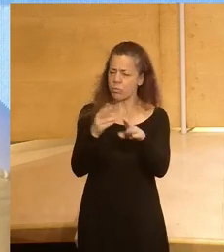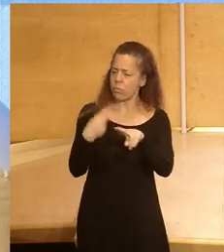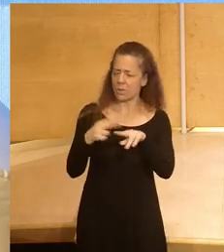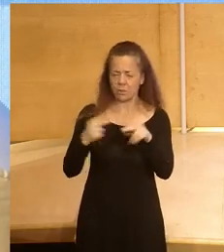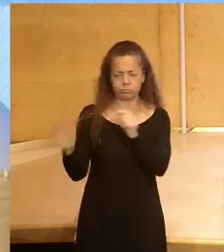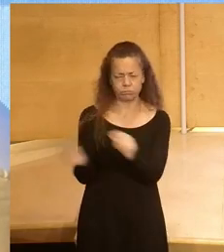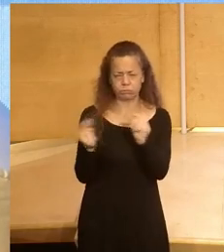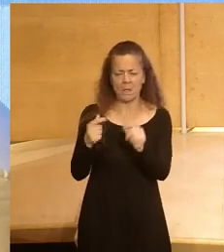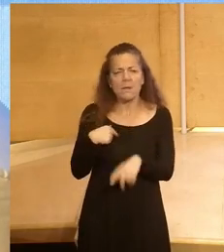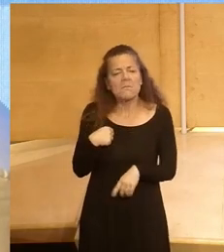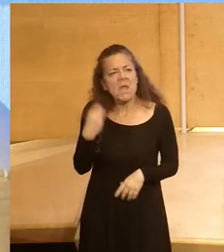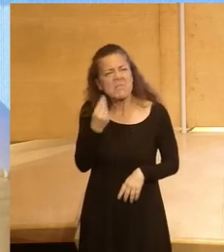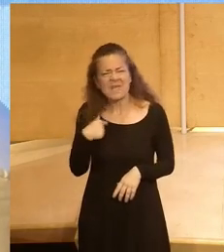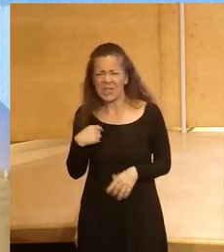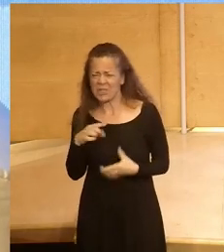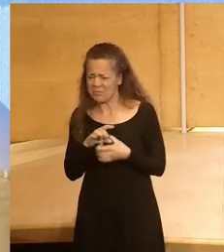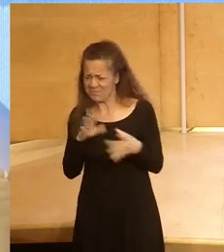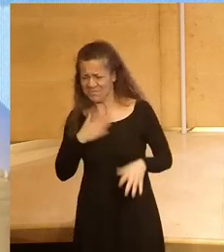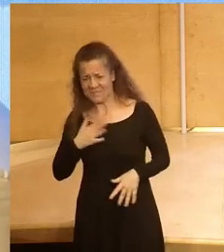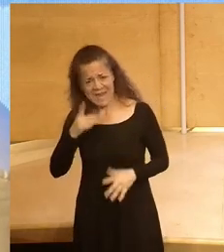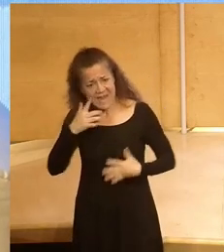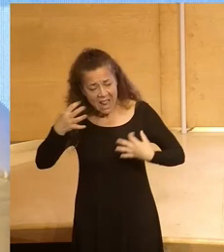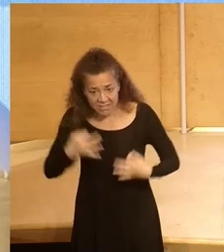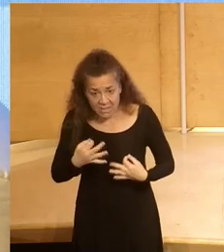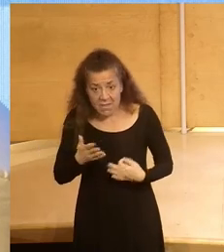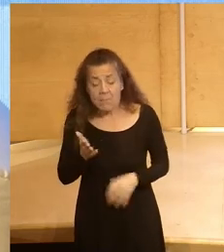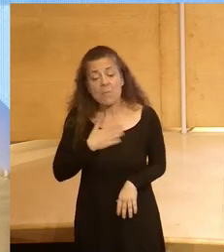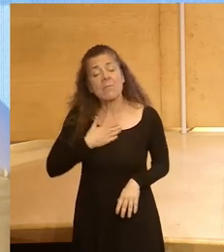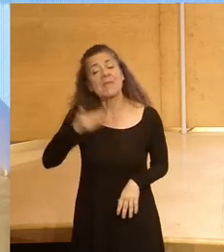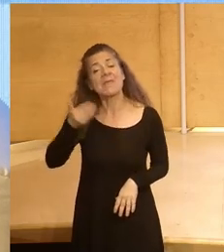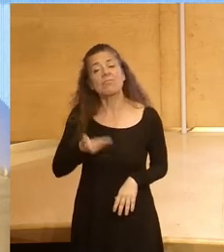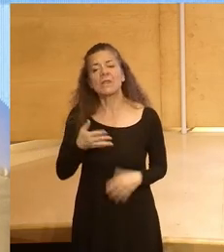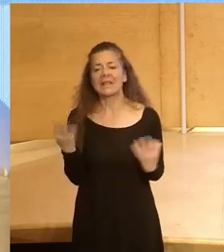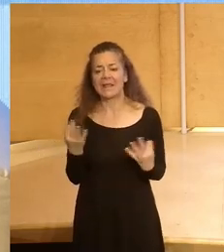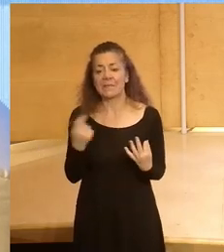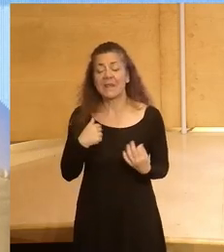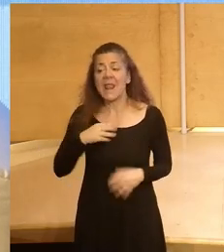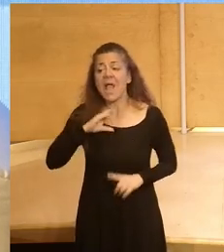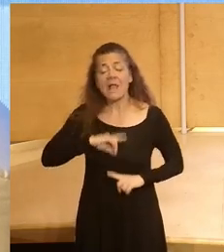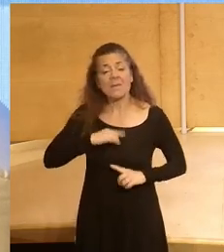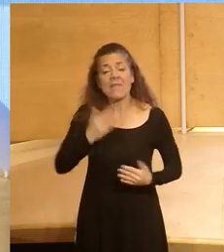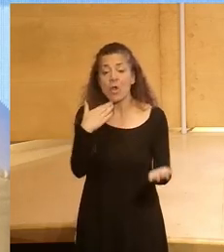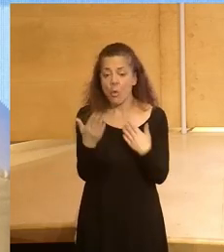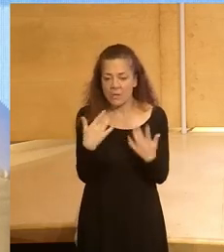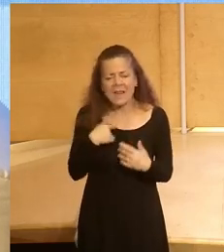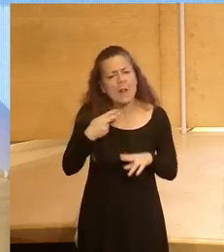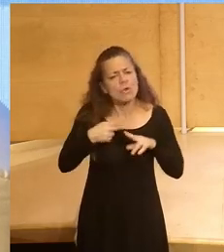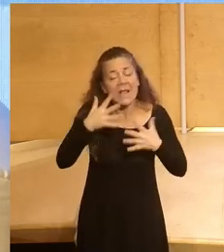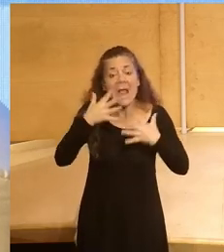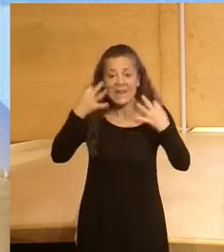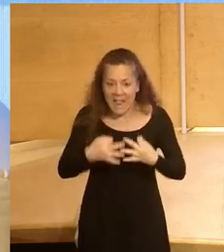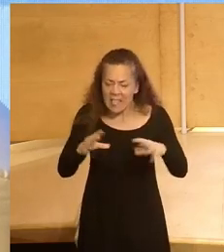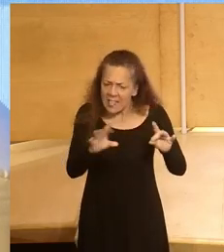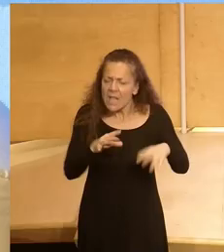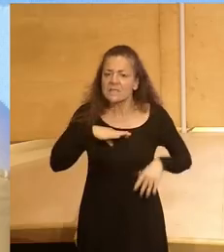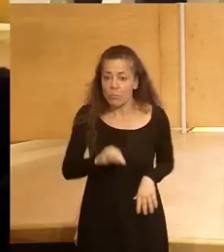no sé que he desconectado con mi realidad pero para mí es importante eso que la capacidad de comunicar que la política es real es tangible